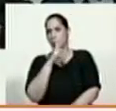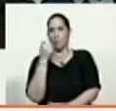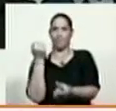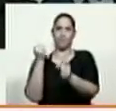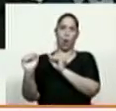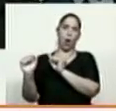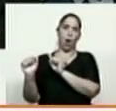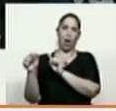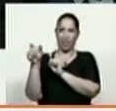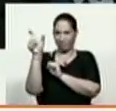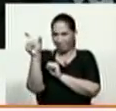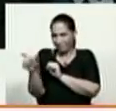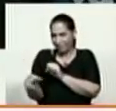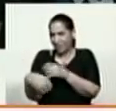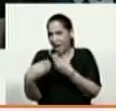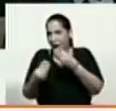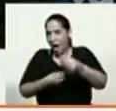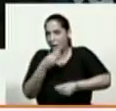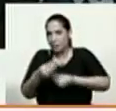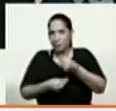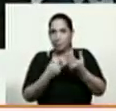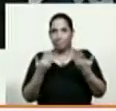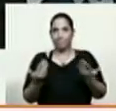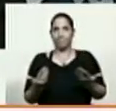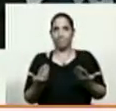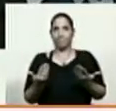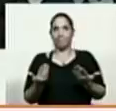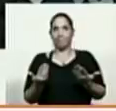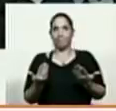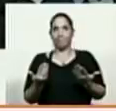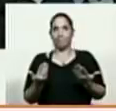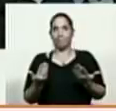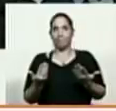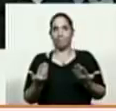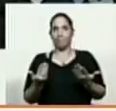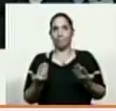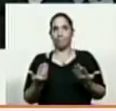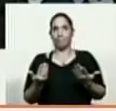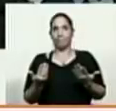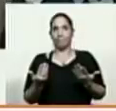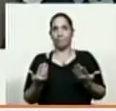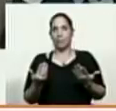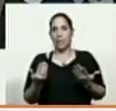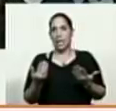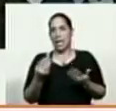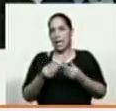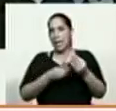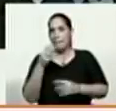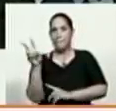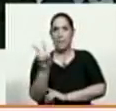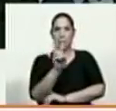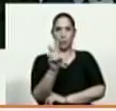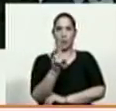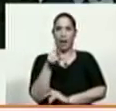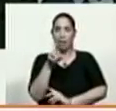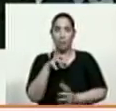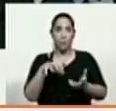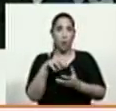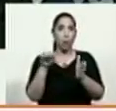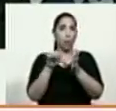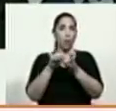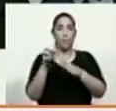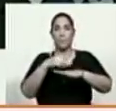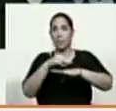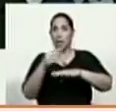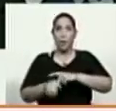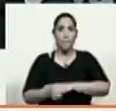de este hecho que ha simple y llanamente colocado a Venezuela en esta circunstancia donde el Ministerio Público